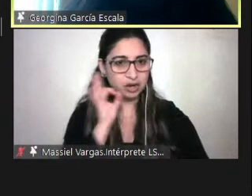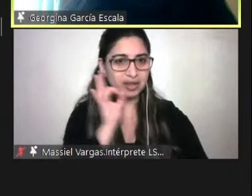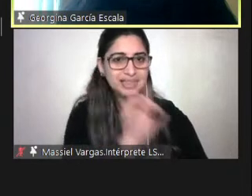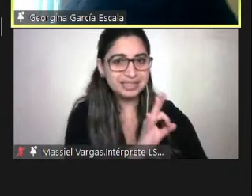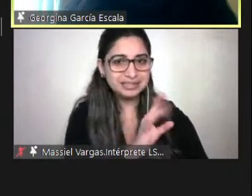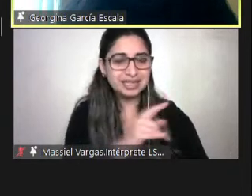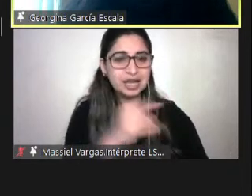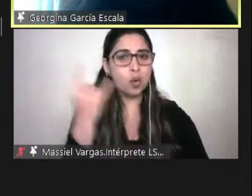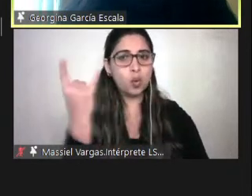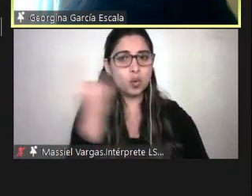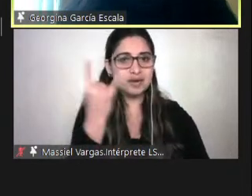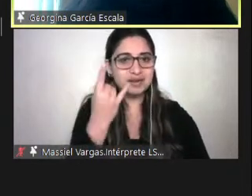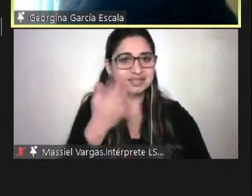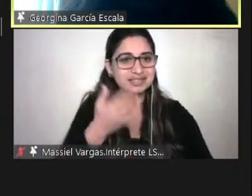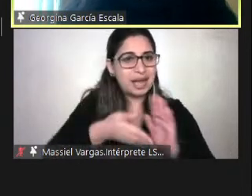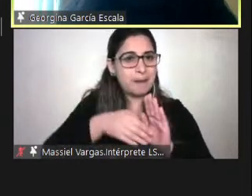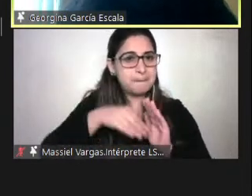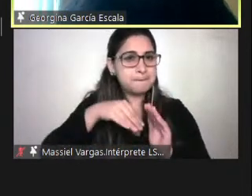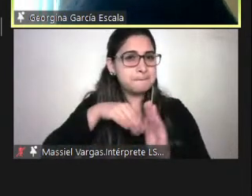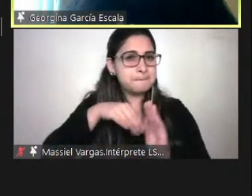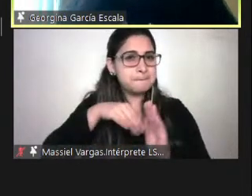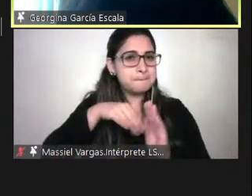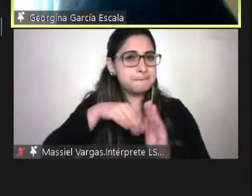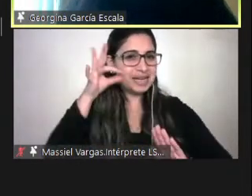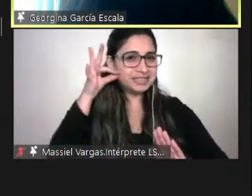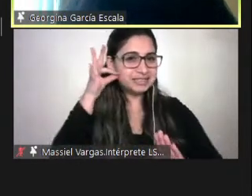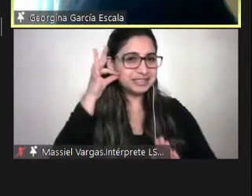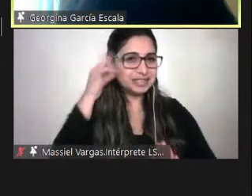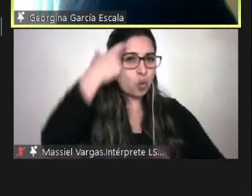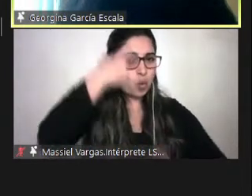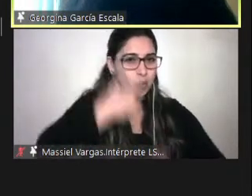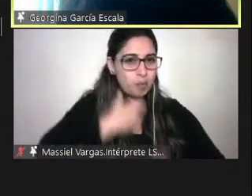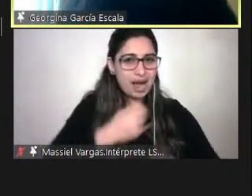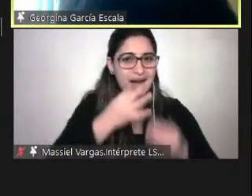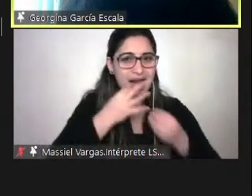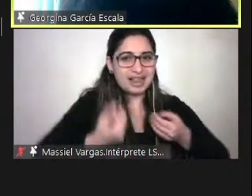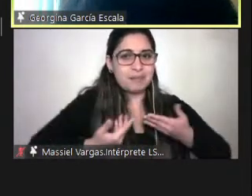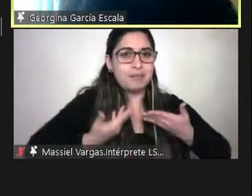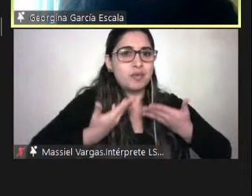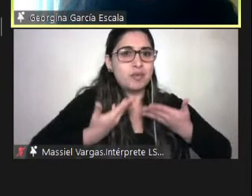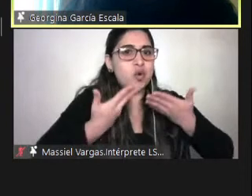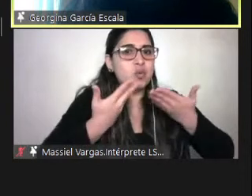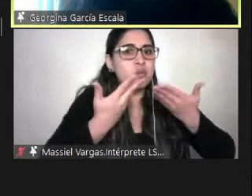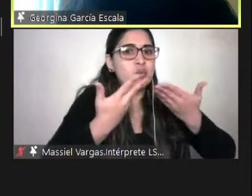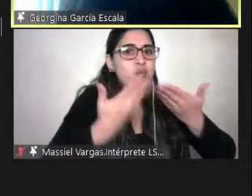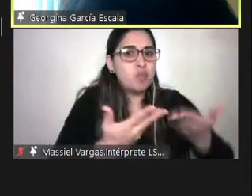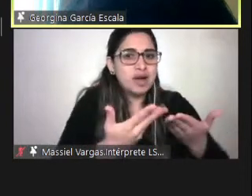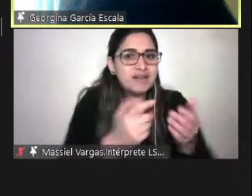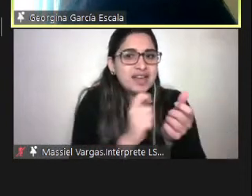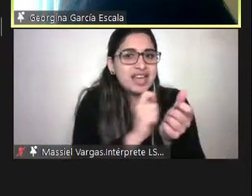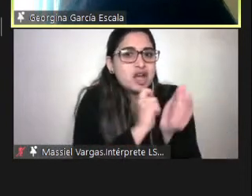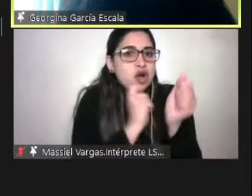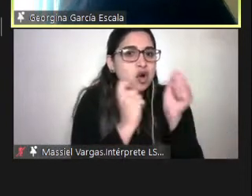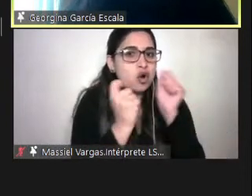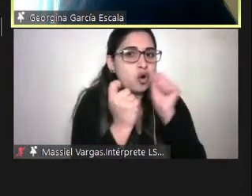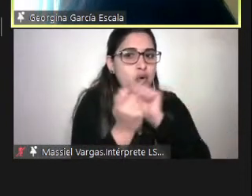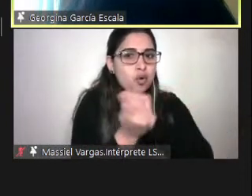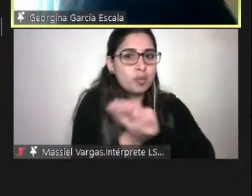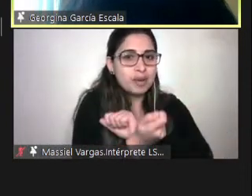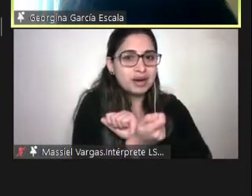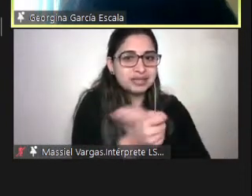humana es aquella que promueve convertir al individuo numérico meramente